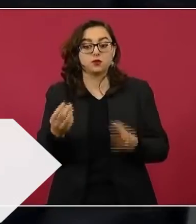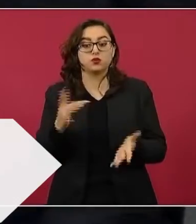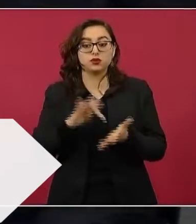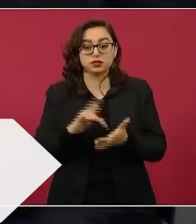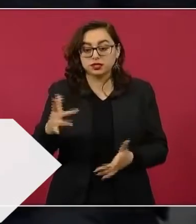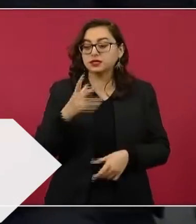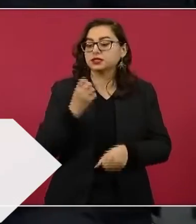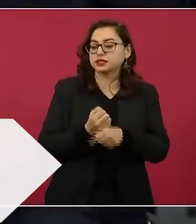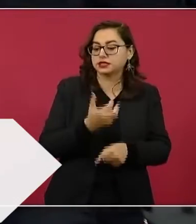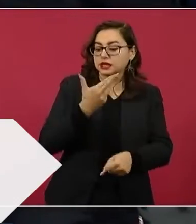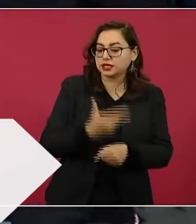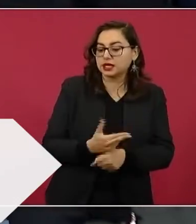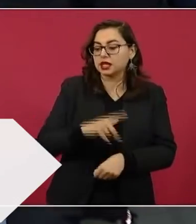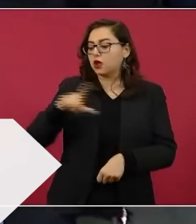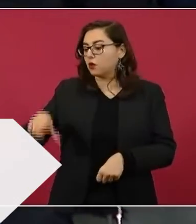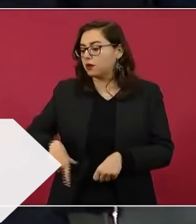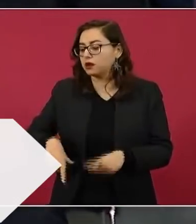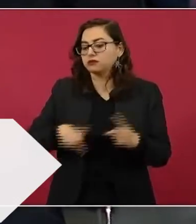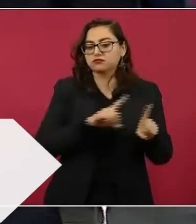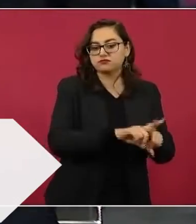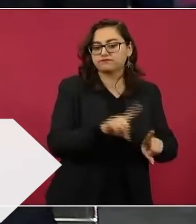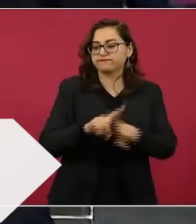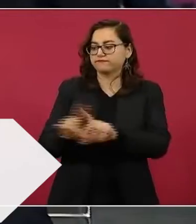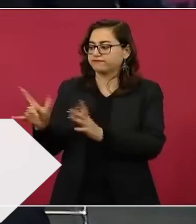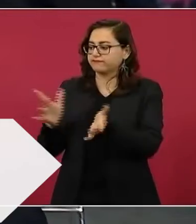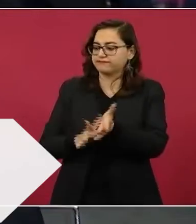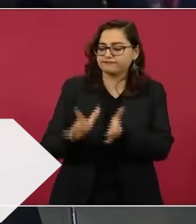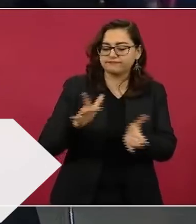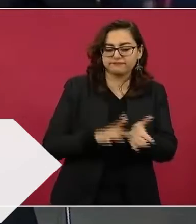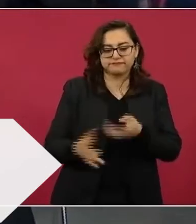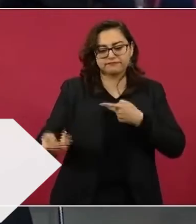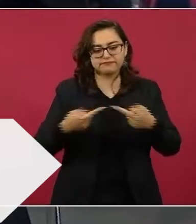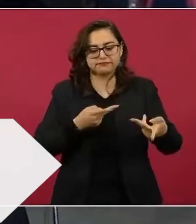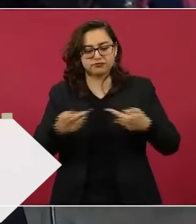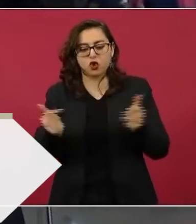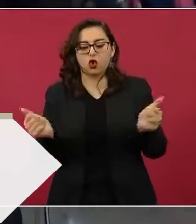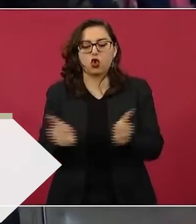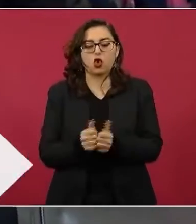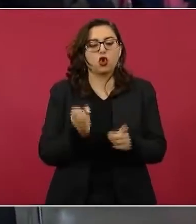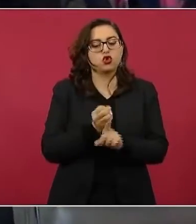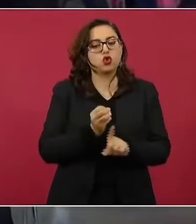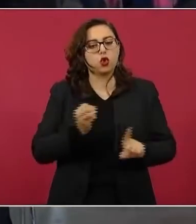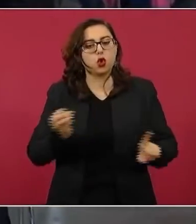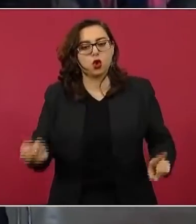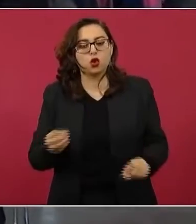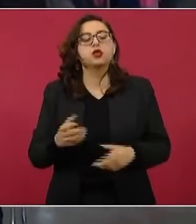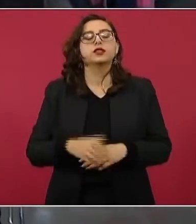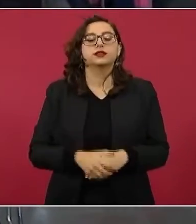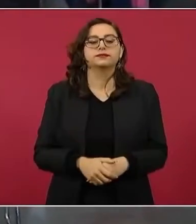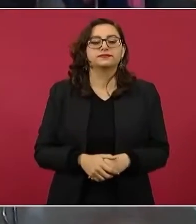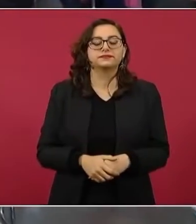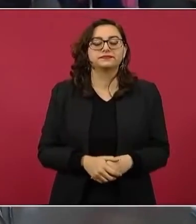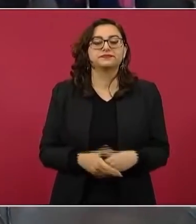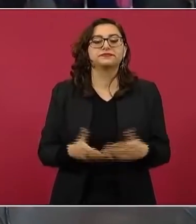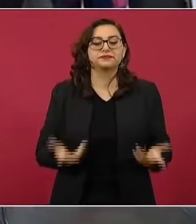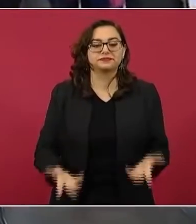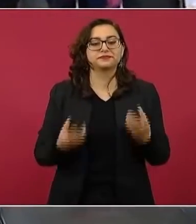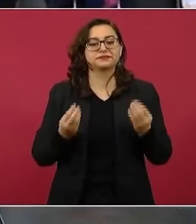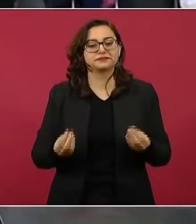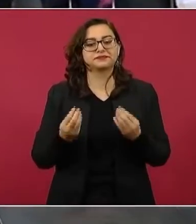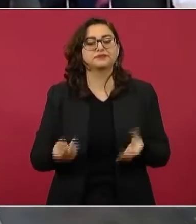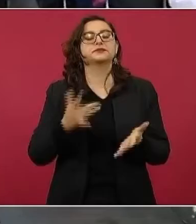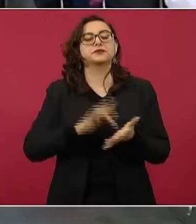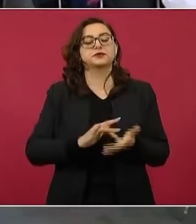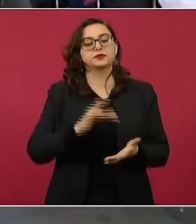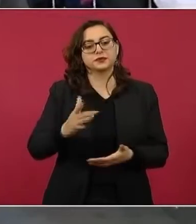han hecho favor de apoyar para que este proceso sea de manera ordenado y coordinado. Muchísimas gracias, un saludo